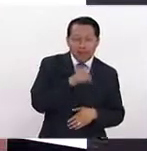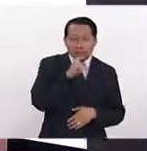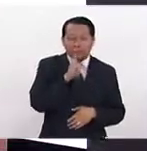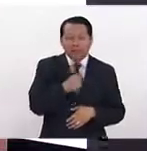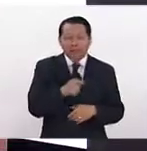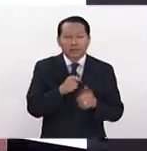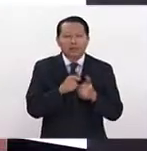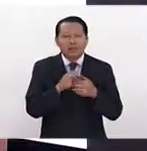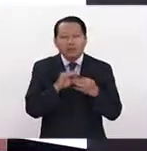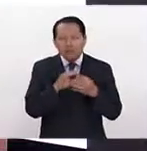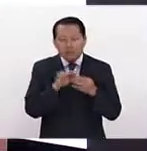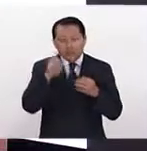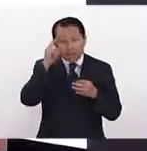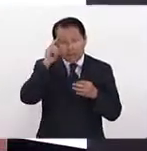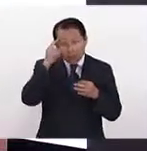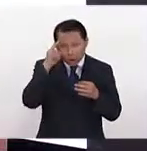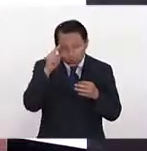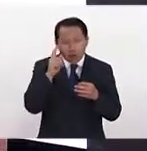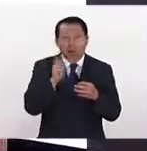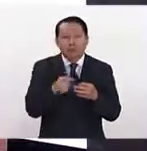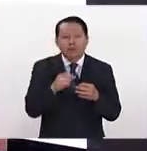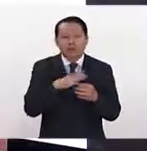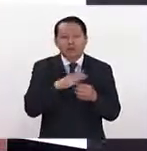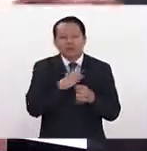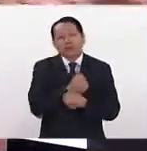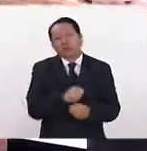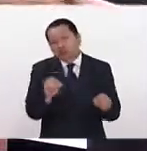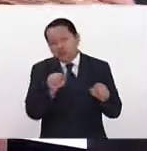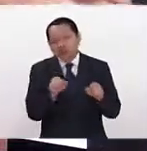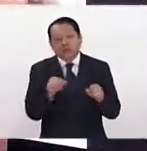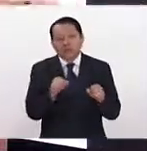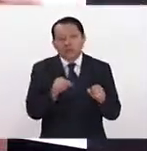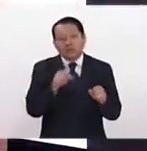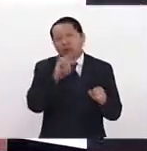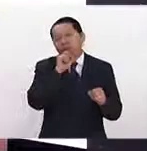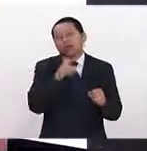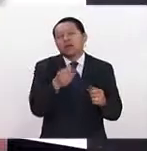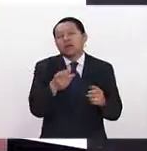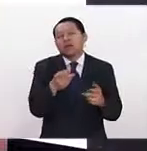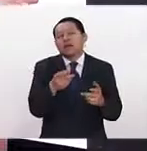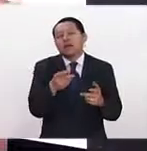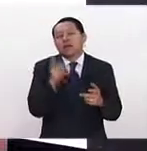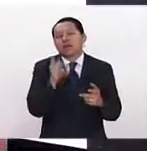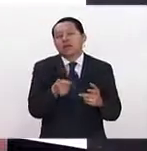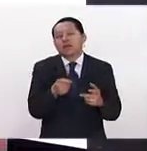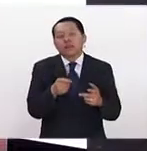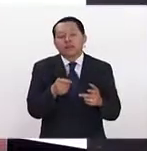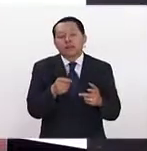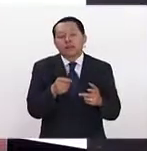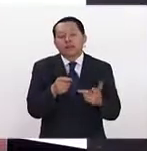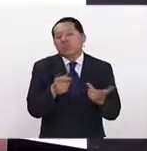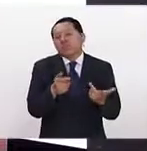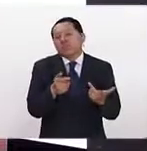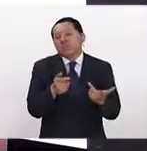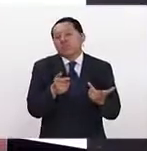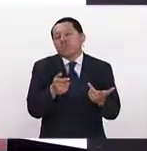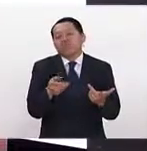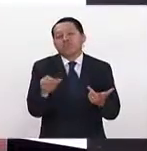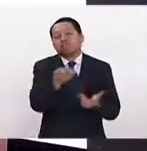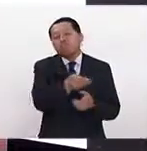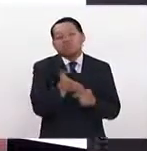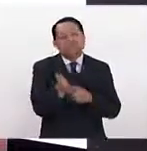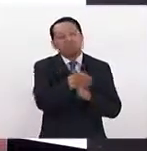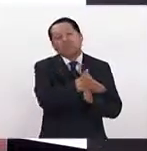a que ya se enojaron, a que ya se aburrieron, ay, toma, toma, o sea, ponte a ver la